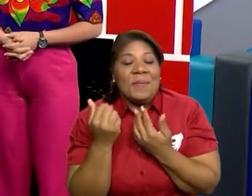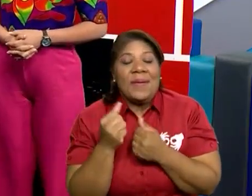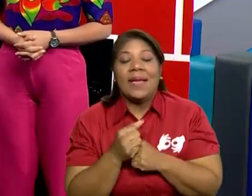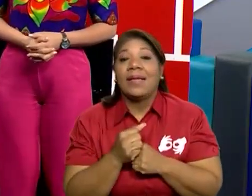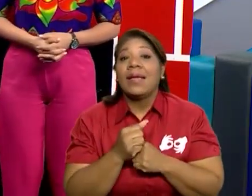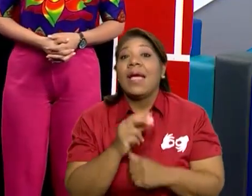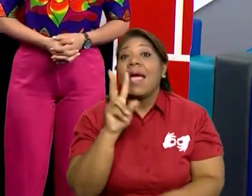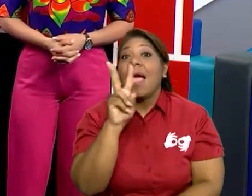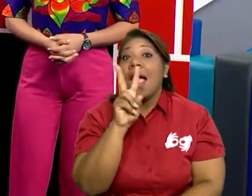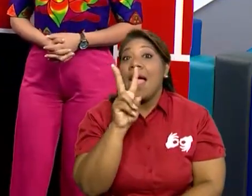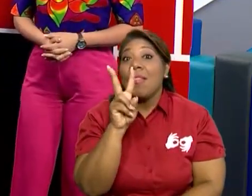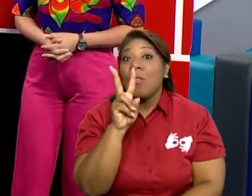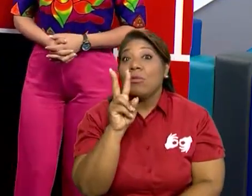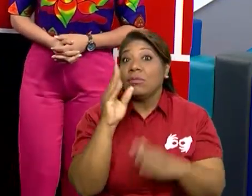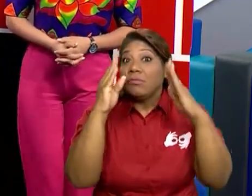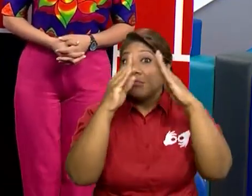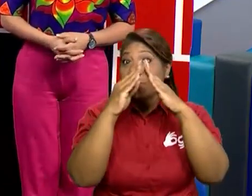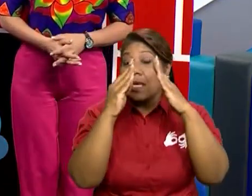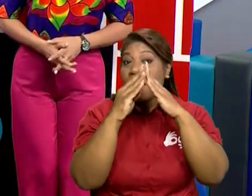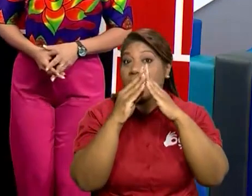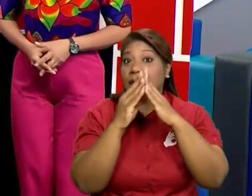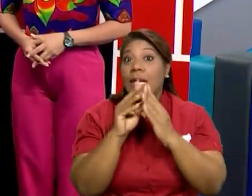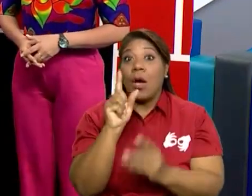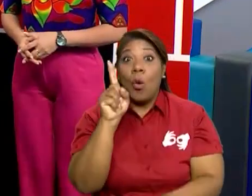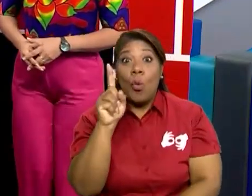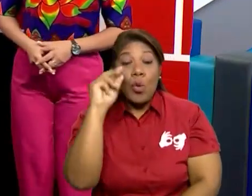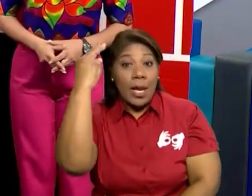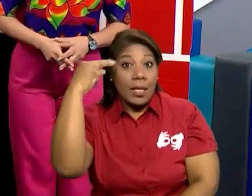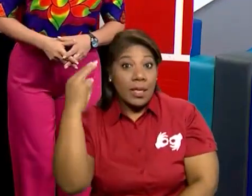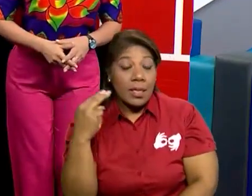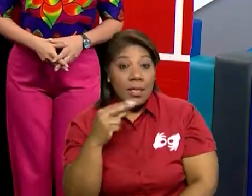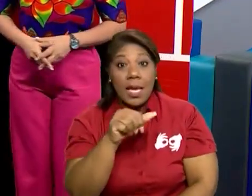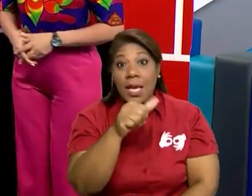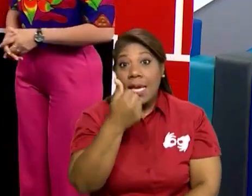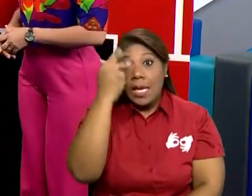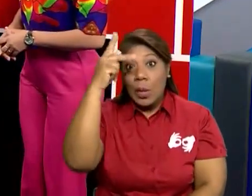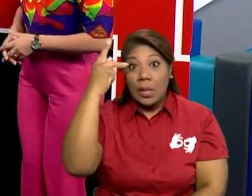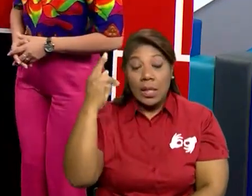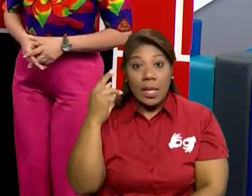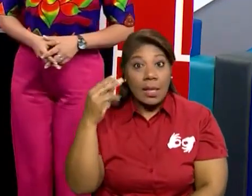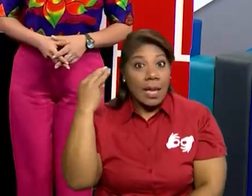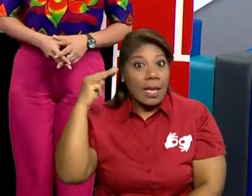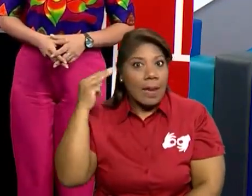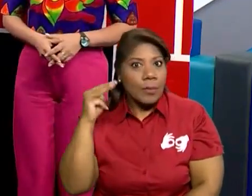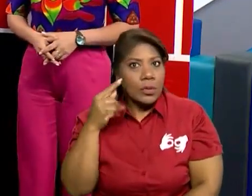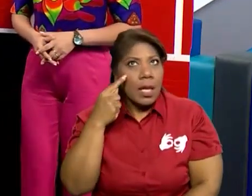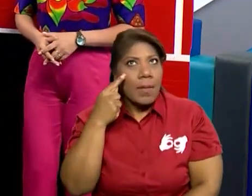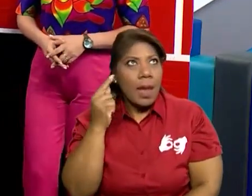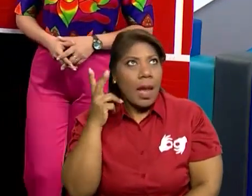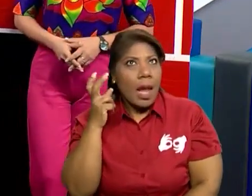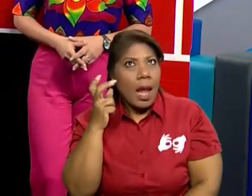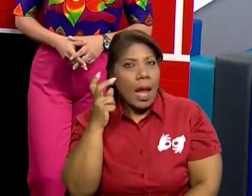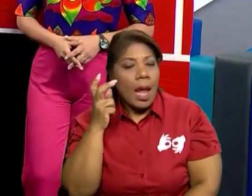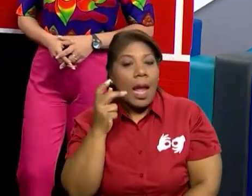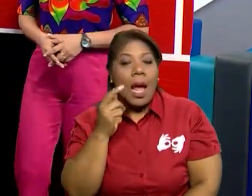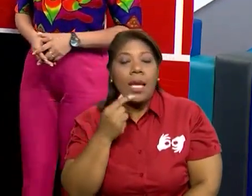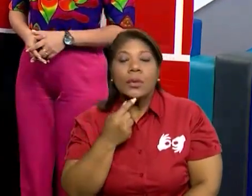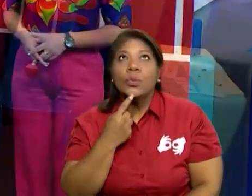ahí producción nos va a ayudar con la música. Así que vamos a ver, vamos a ver qué música nos vamos a poner. Ustedes pueden bailar ahí en la casa también. Vamos.